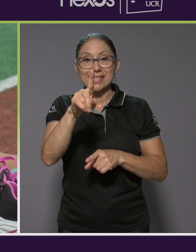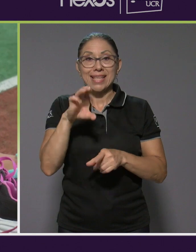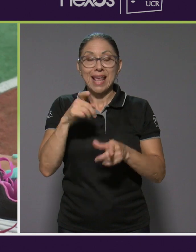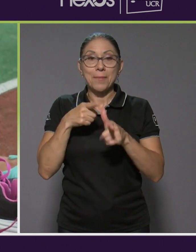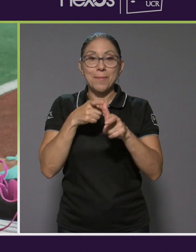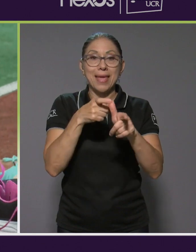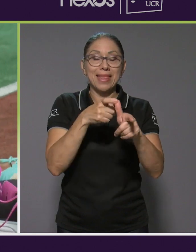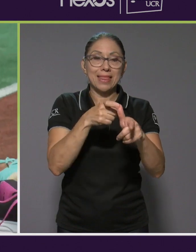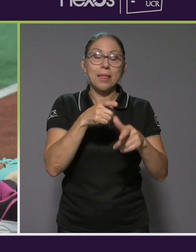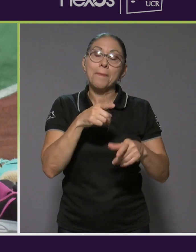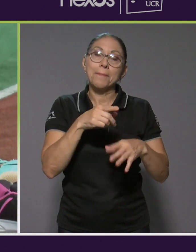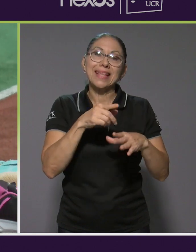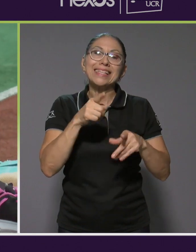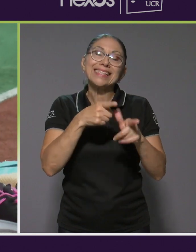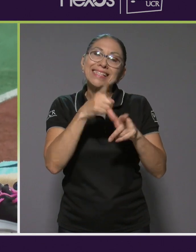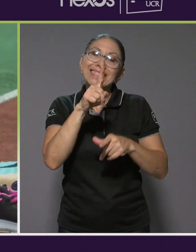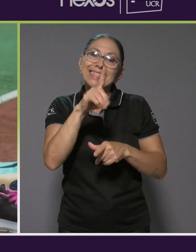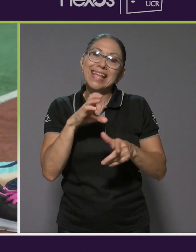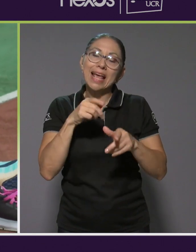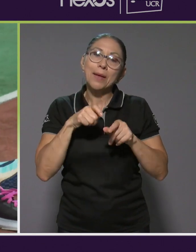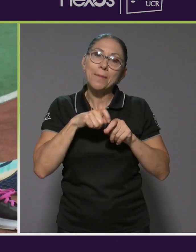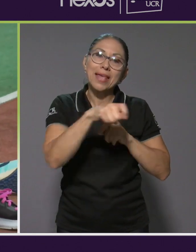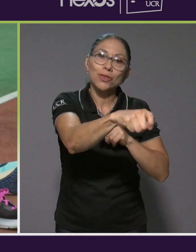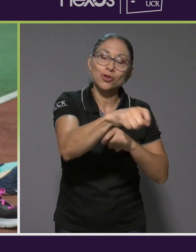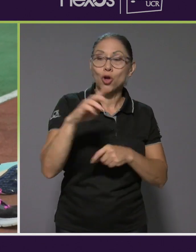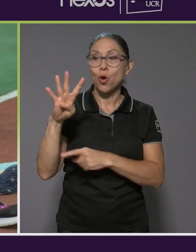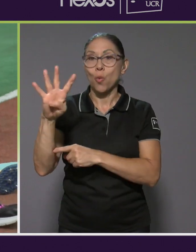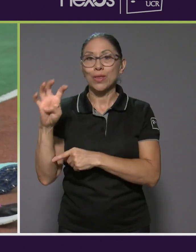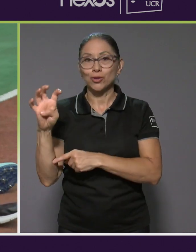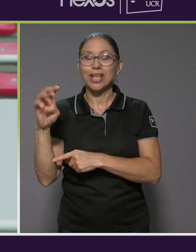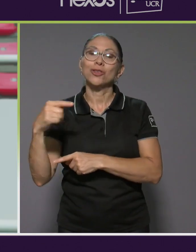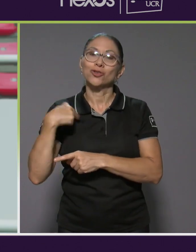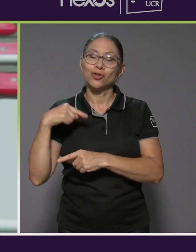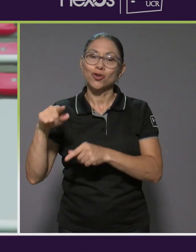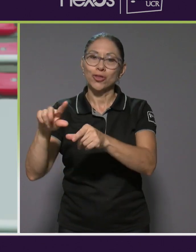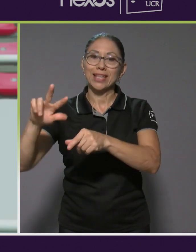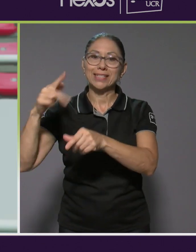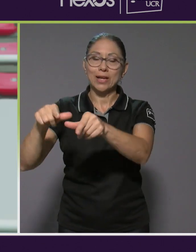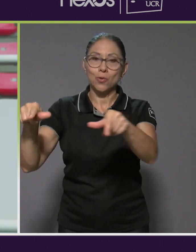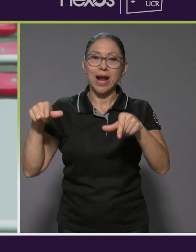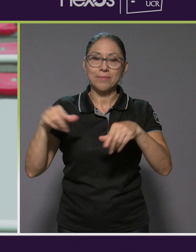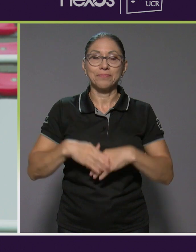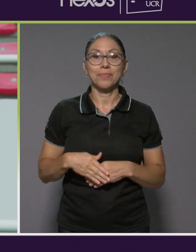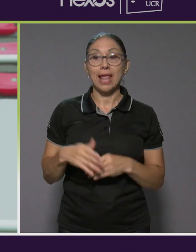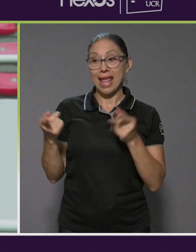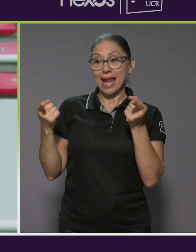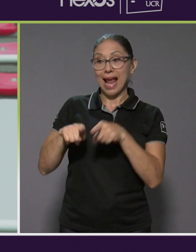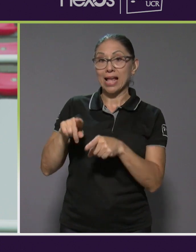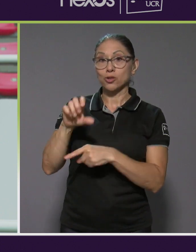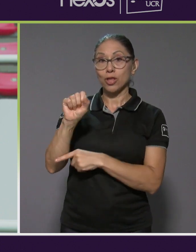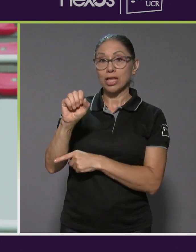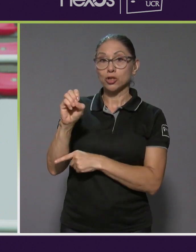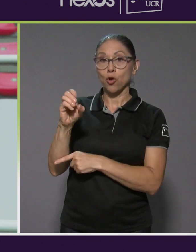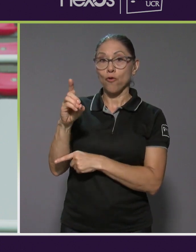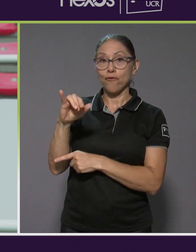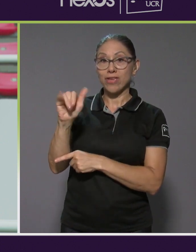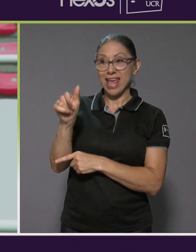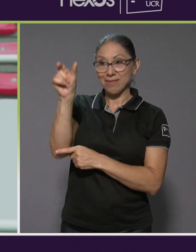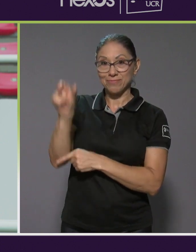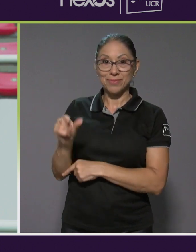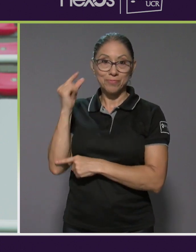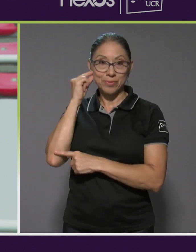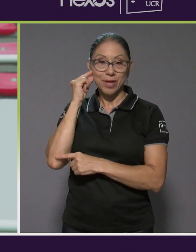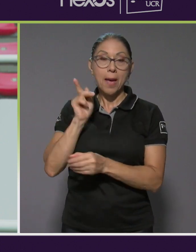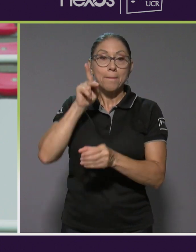400 quedé tercera. Y en el caso, por ejemplo, también de Sofía, que sí participó un par de ocasiones en dos eventos